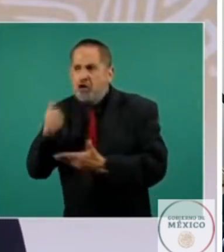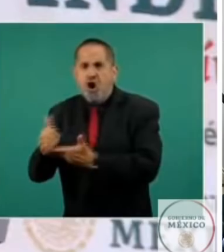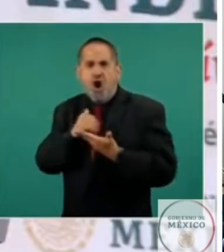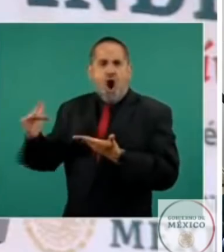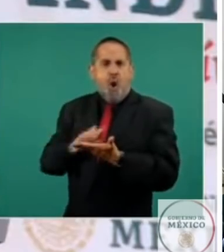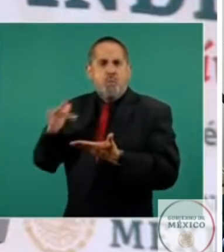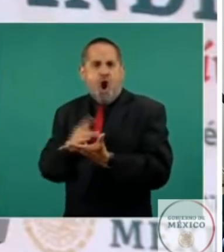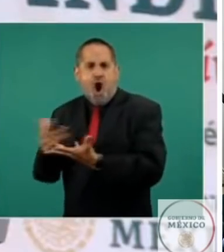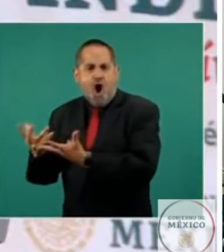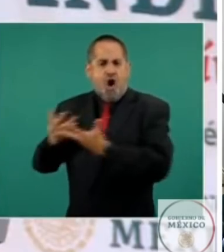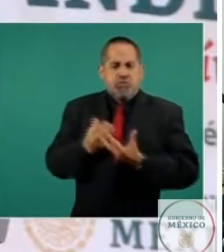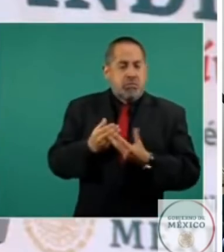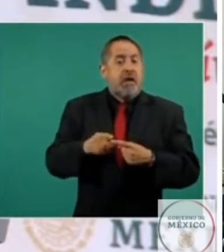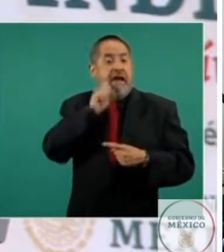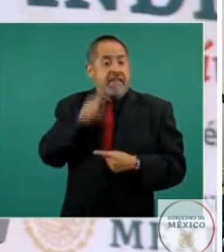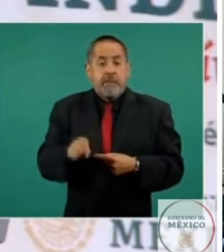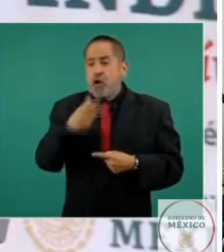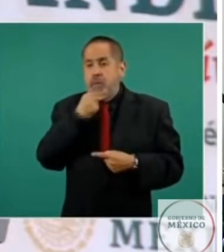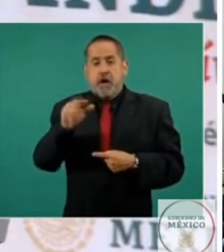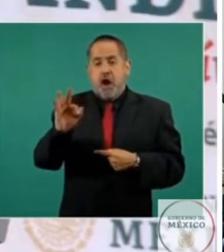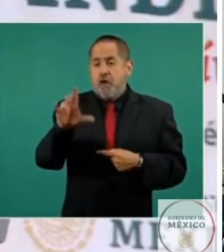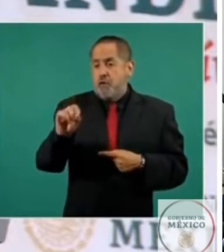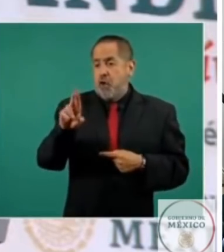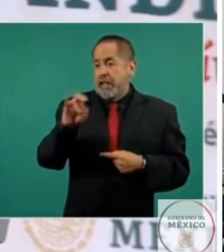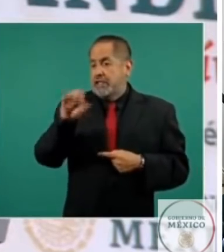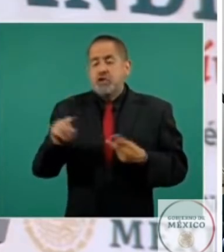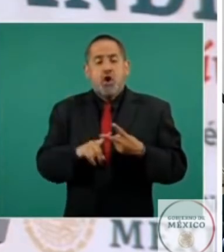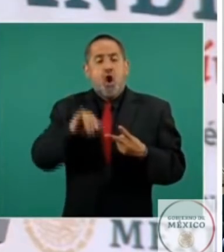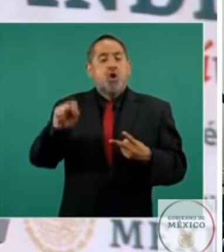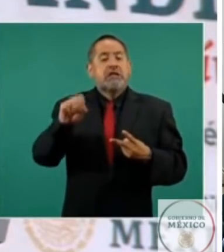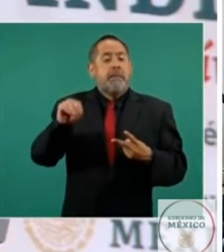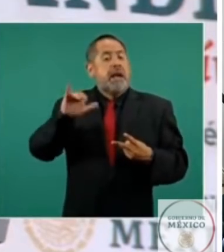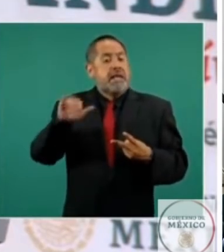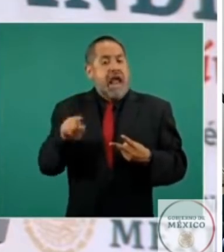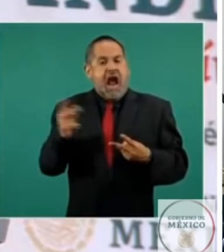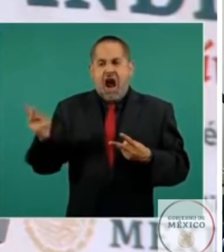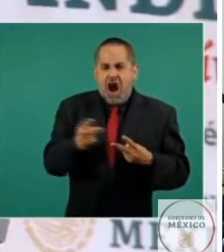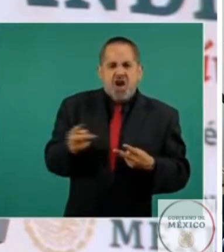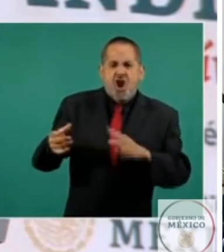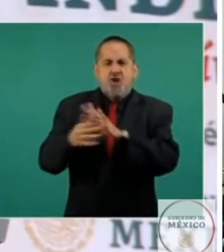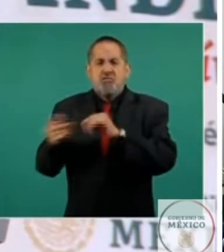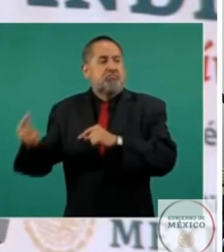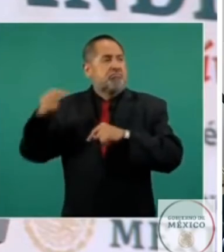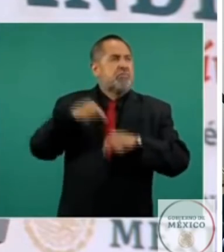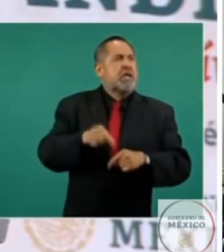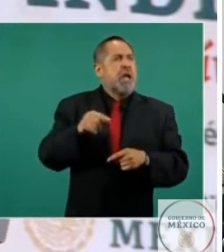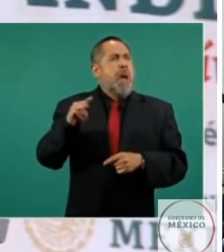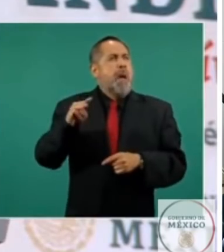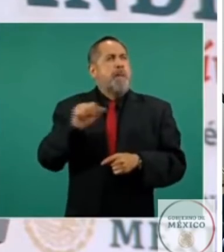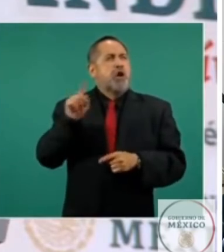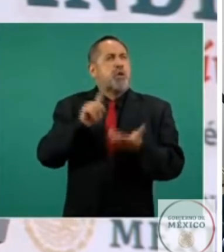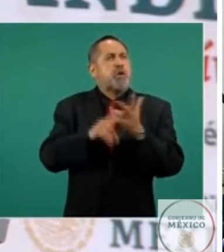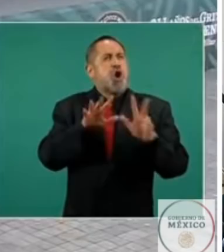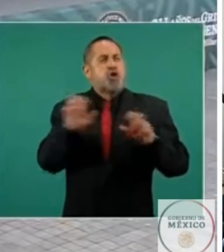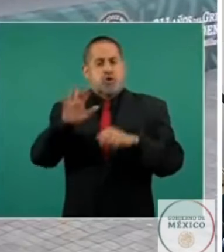Los cubanos Florencio Villarreal y José María Pérez Hernández lanzaron en marzo de 1854